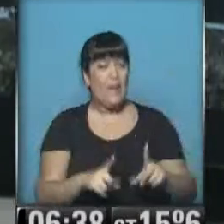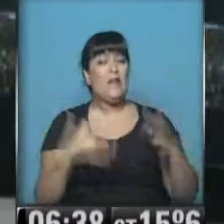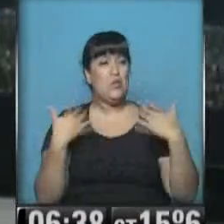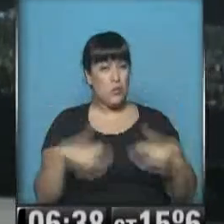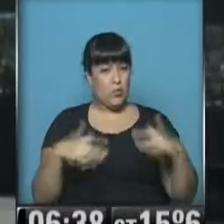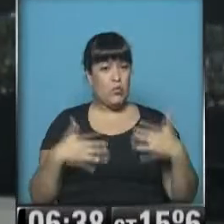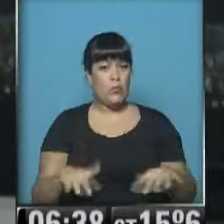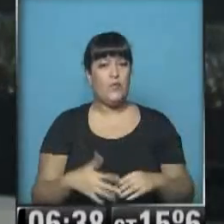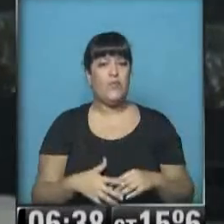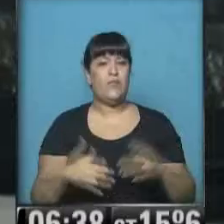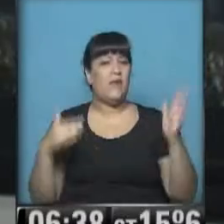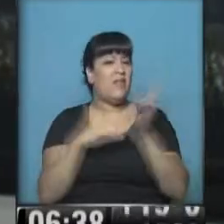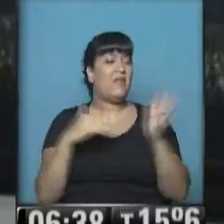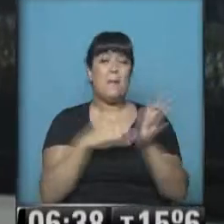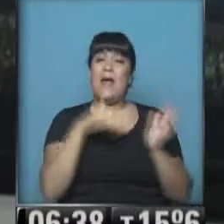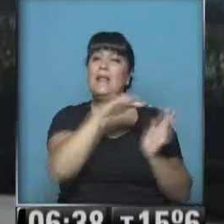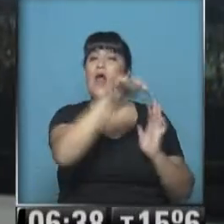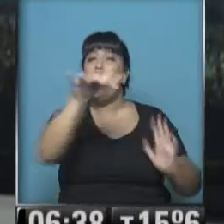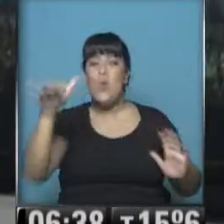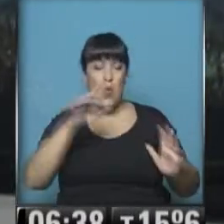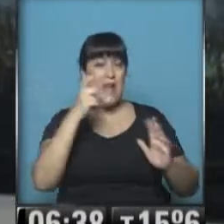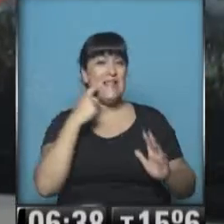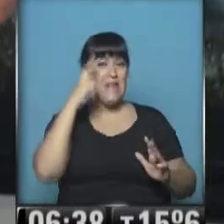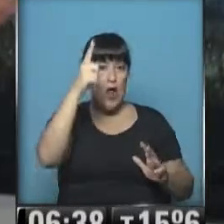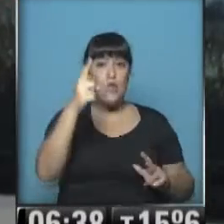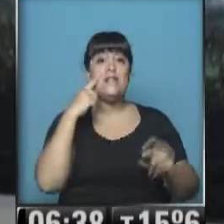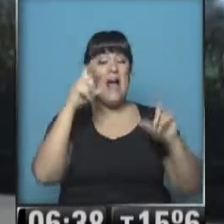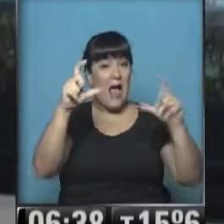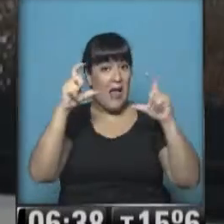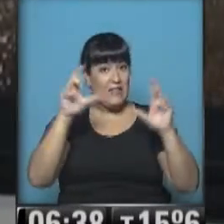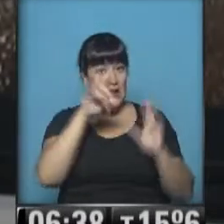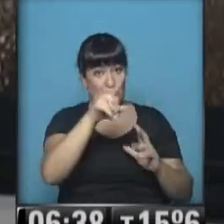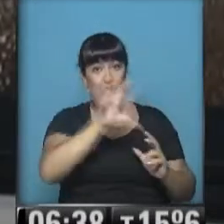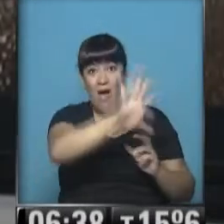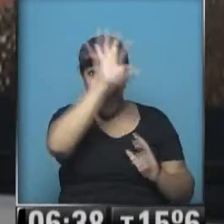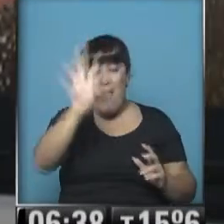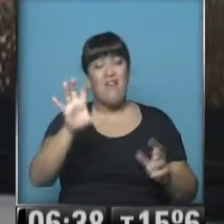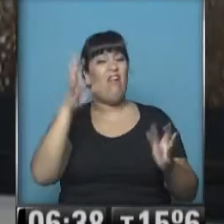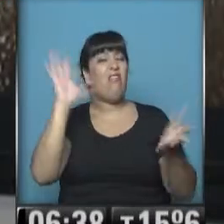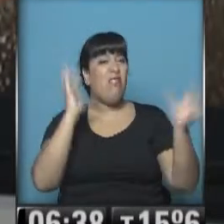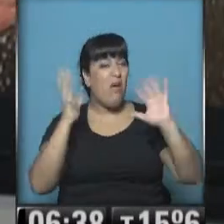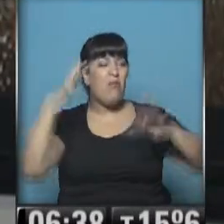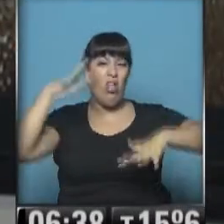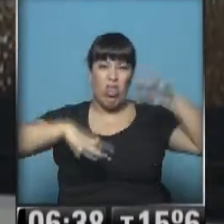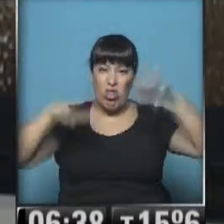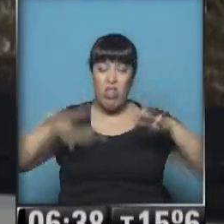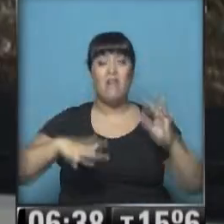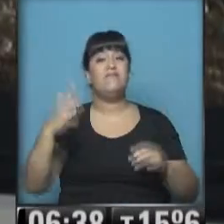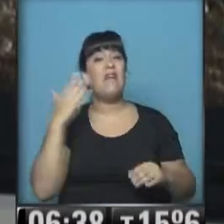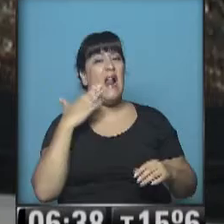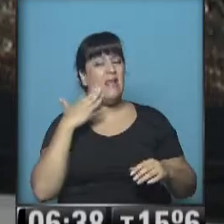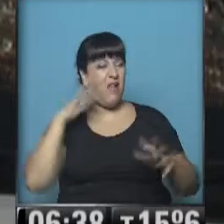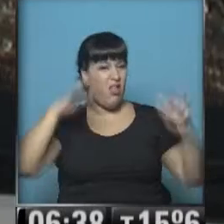hoy desparramaditas allí. Sí, atentos que en la región cuyana el tiempo va a estar inestable hacia la